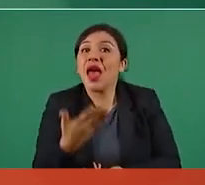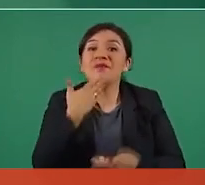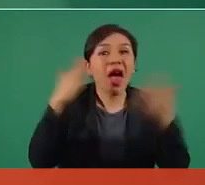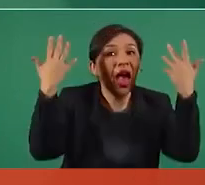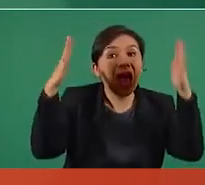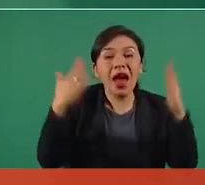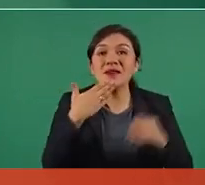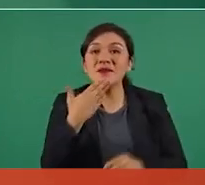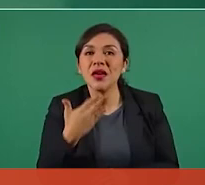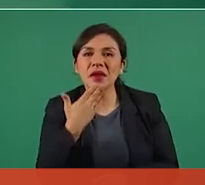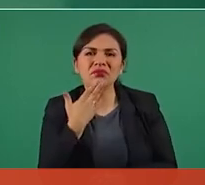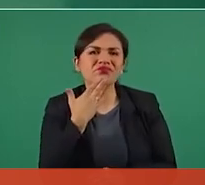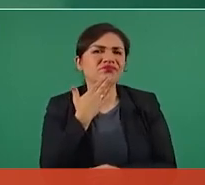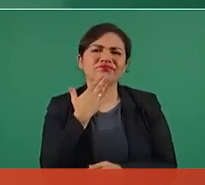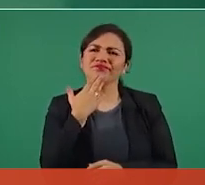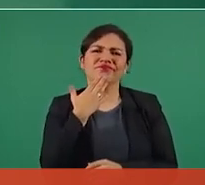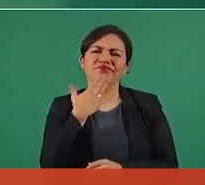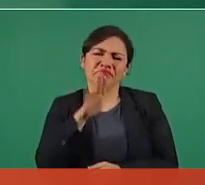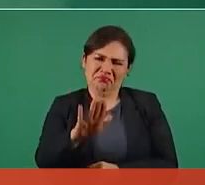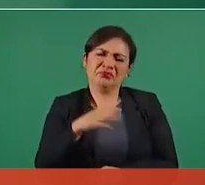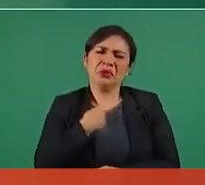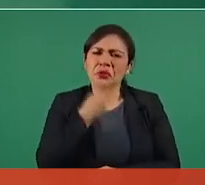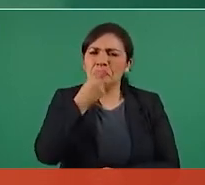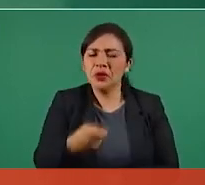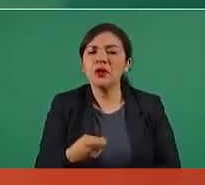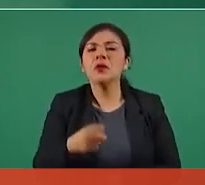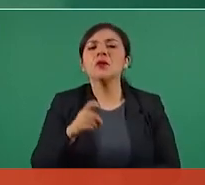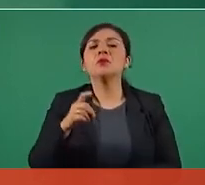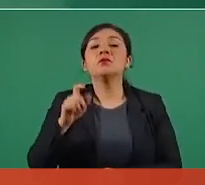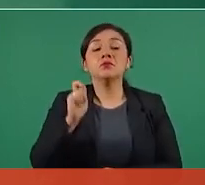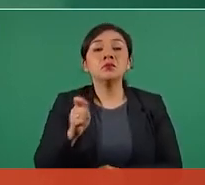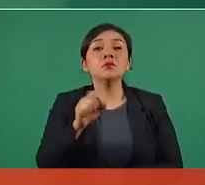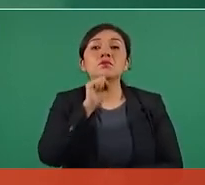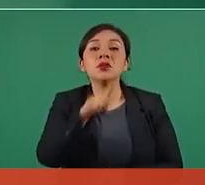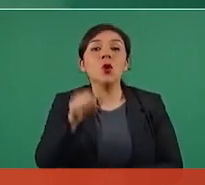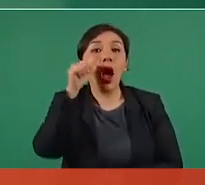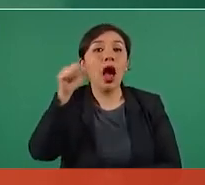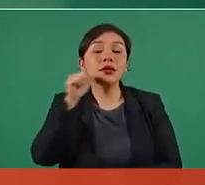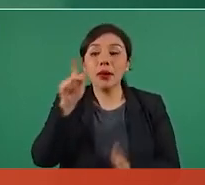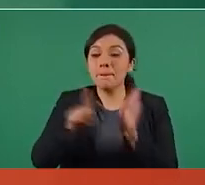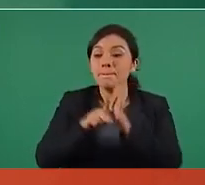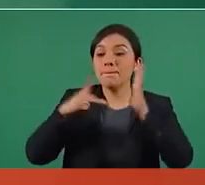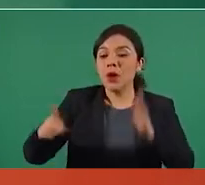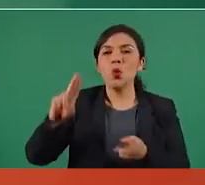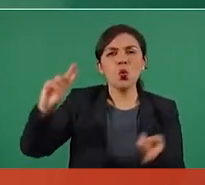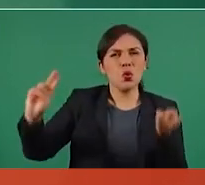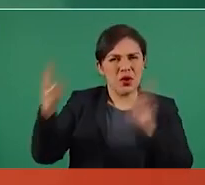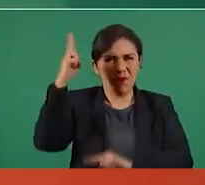Entonces, lo digo porque ayer en el Universal salió una